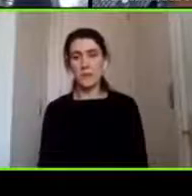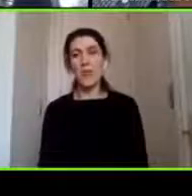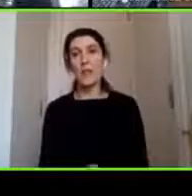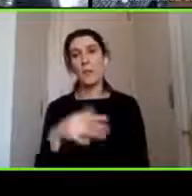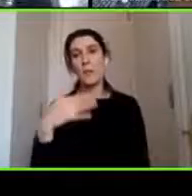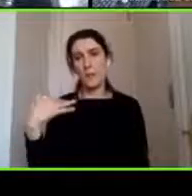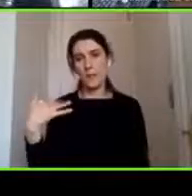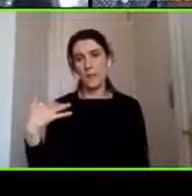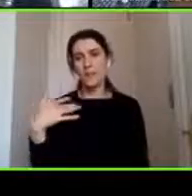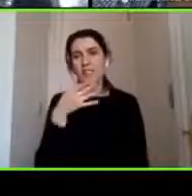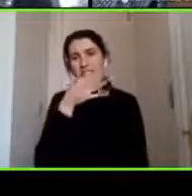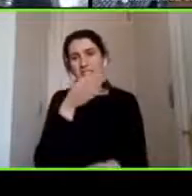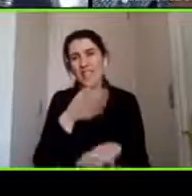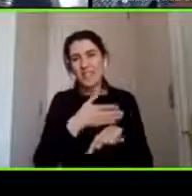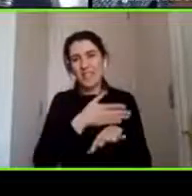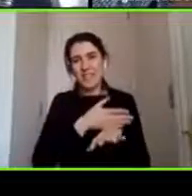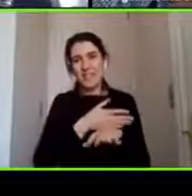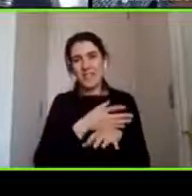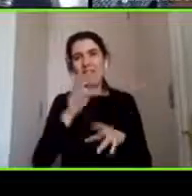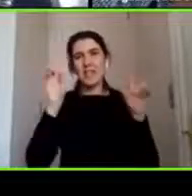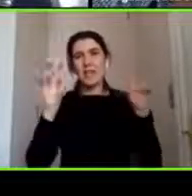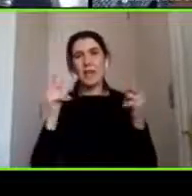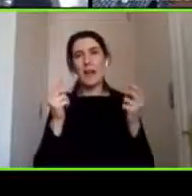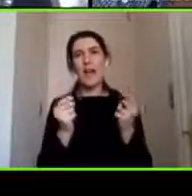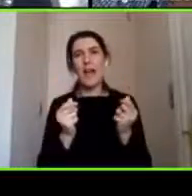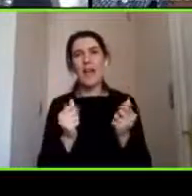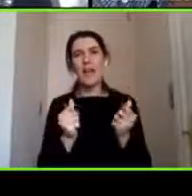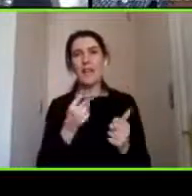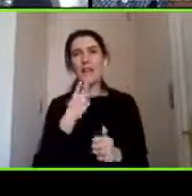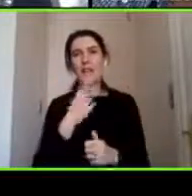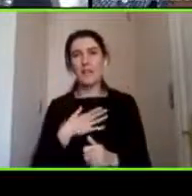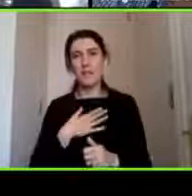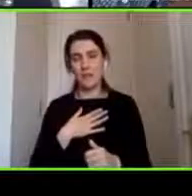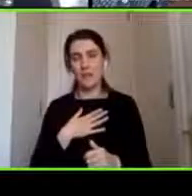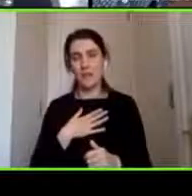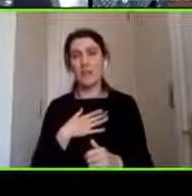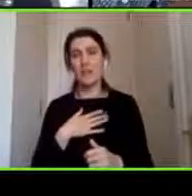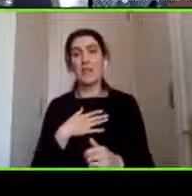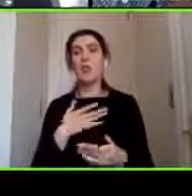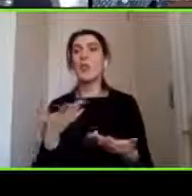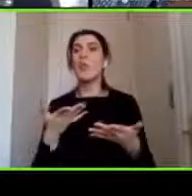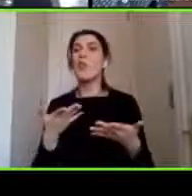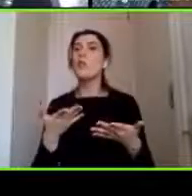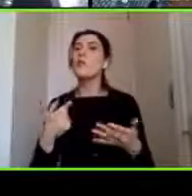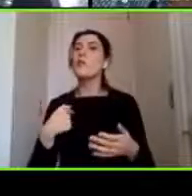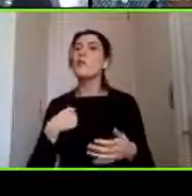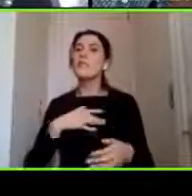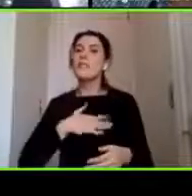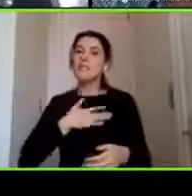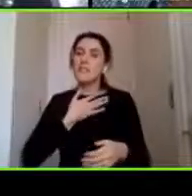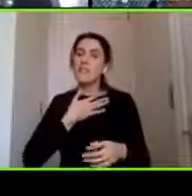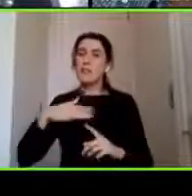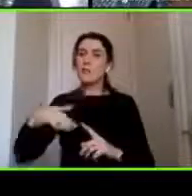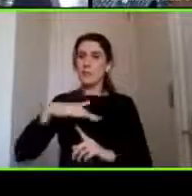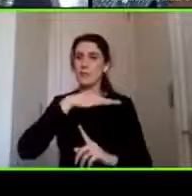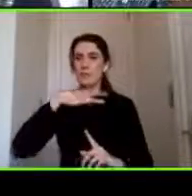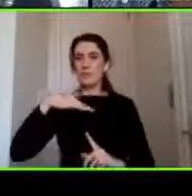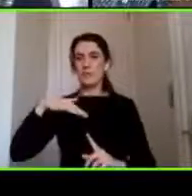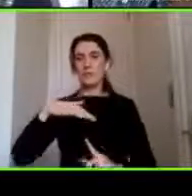mencionaba antes también con respecto a la calidad de vida que va también desde cómo yo me siento en mi espacio y en mi entorno